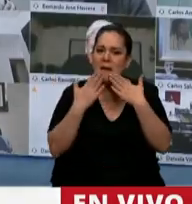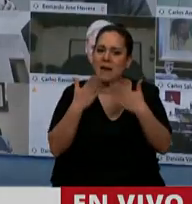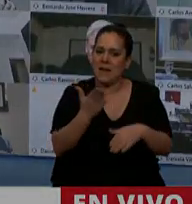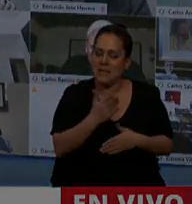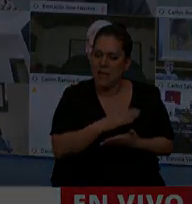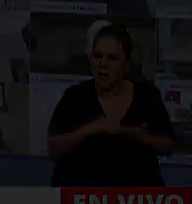diputada Roxana Bertoni.